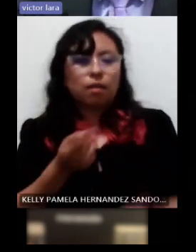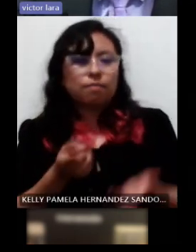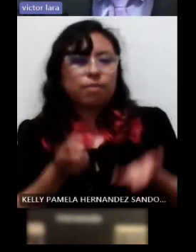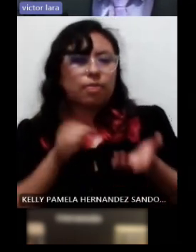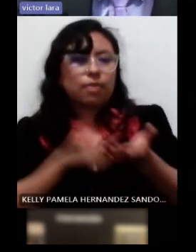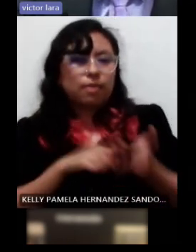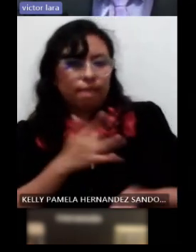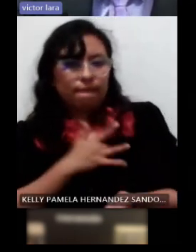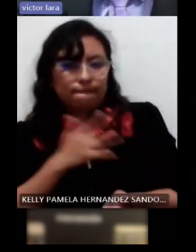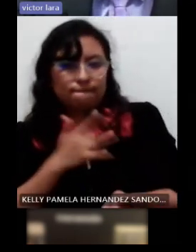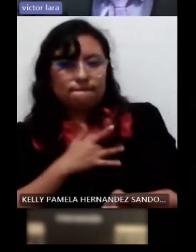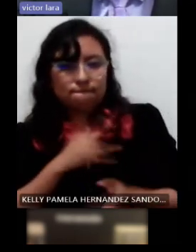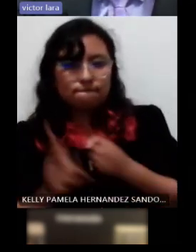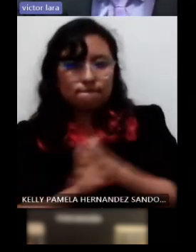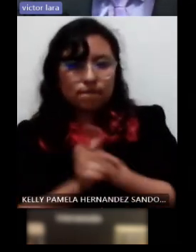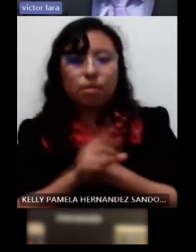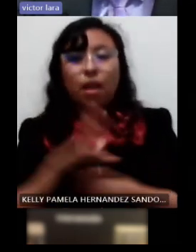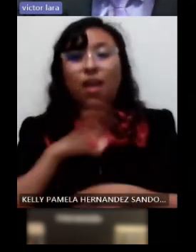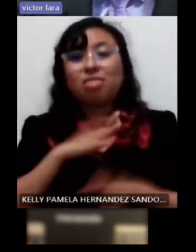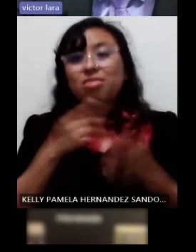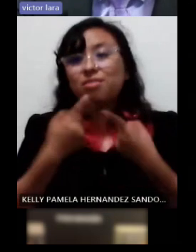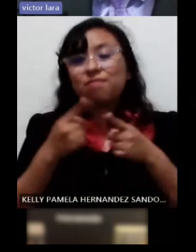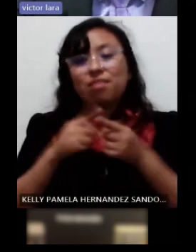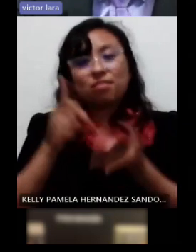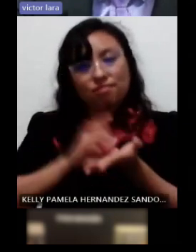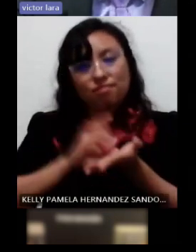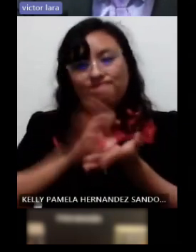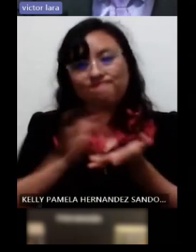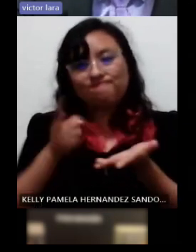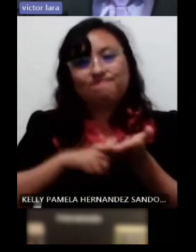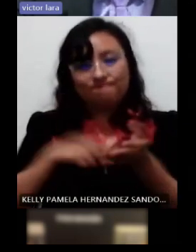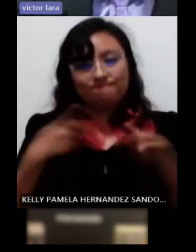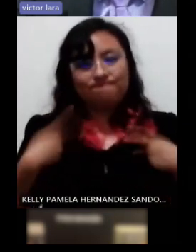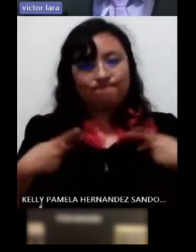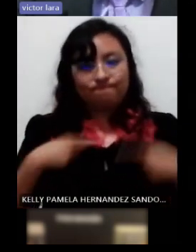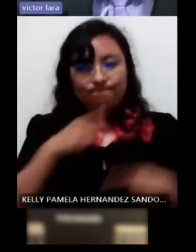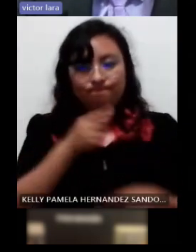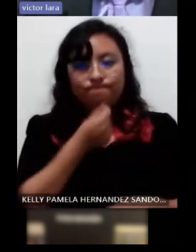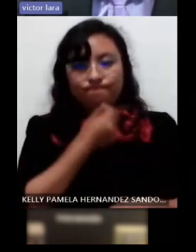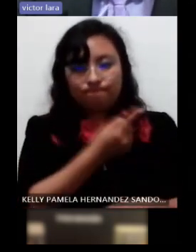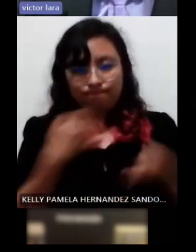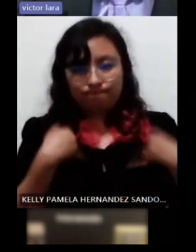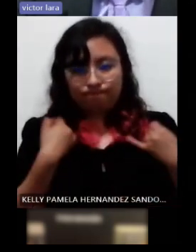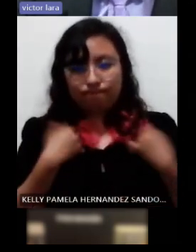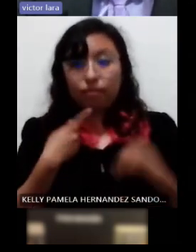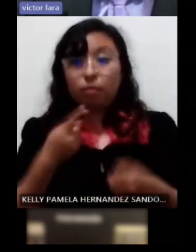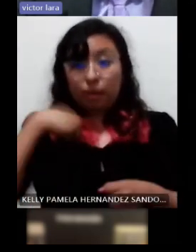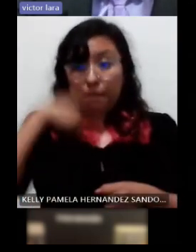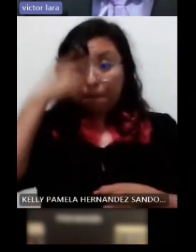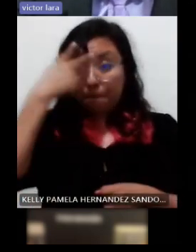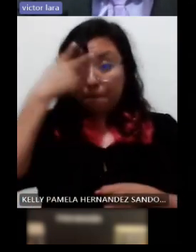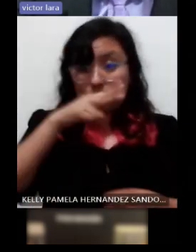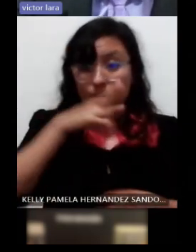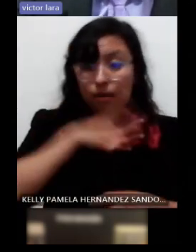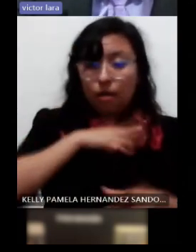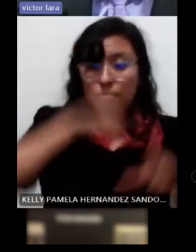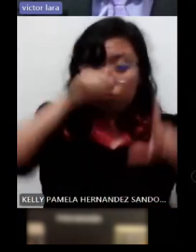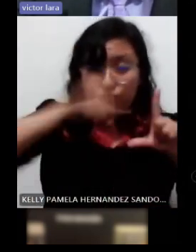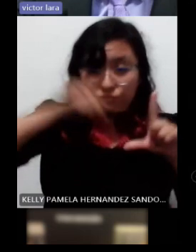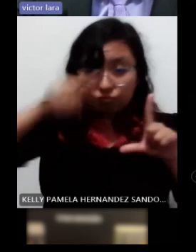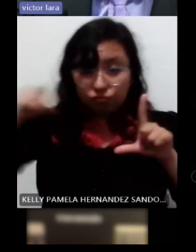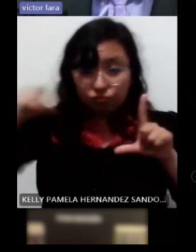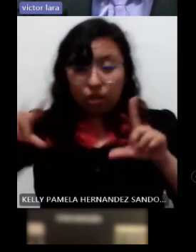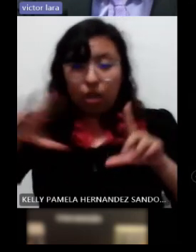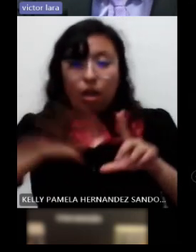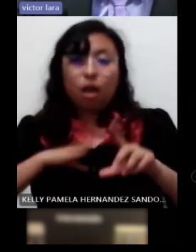un paciente con multidiscapacidad una de las situaciones que ojalá en México en algún momento nos lleguen a dar estadísticas son los pacientes